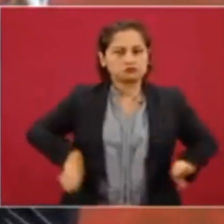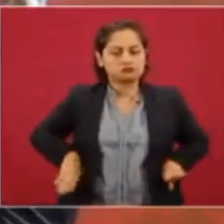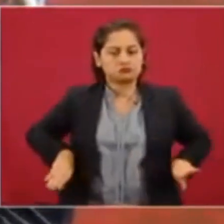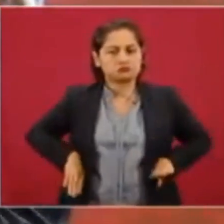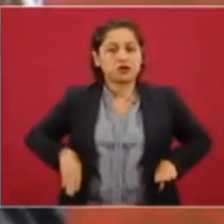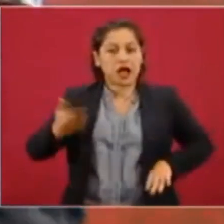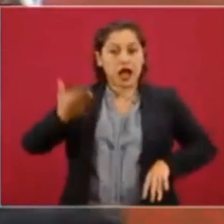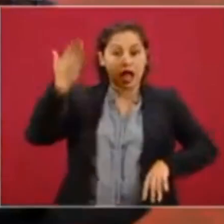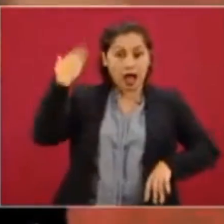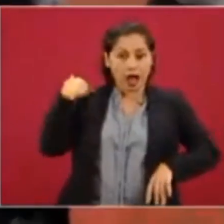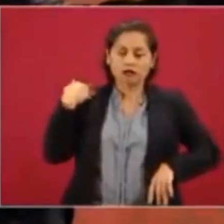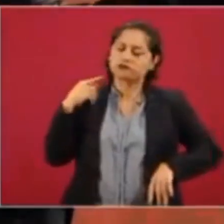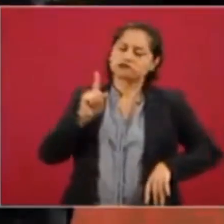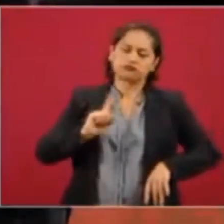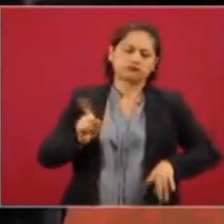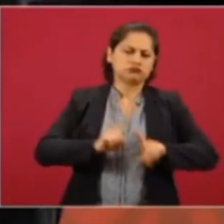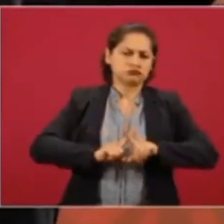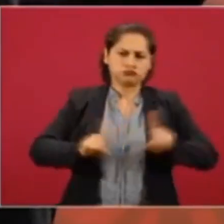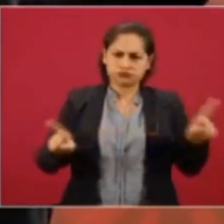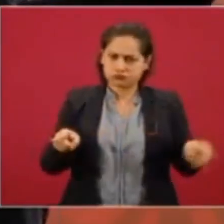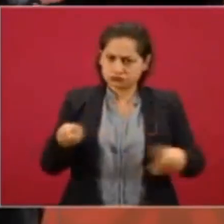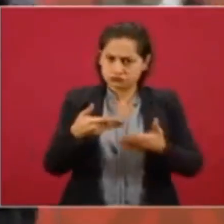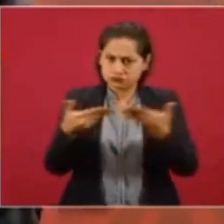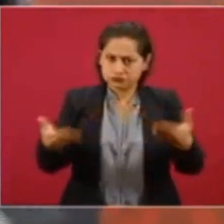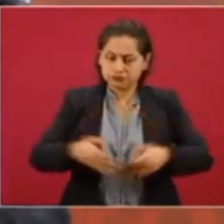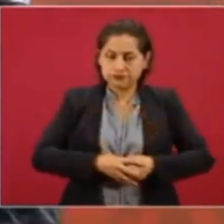a los que estaban antes.